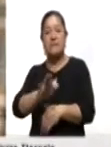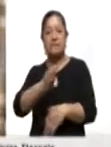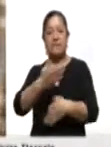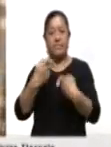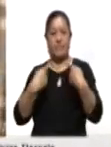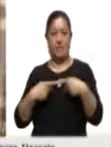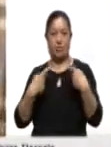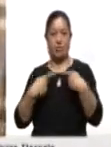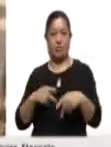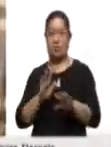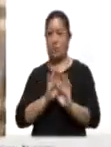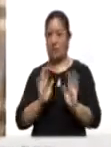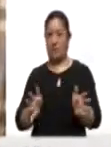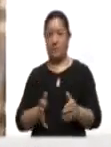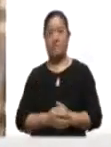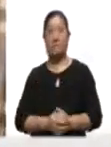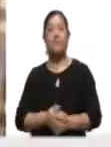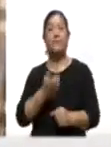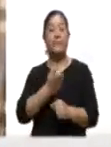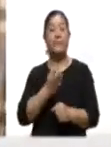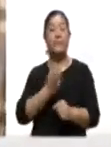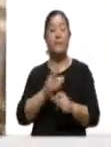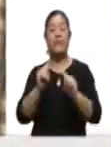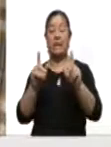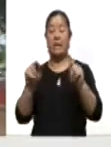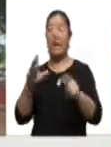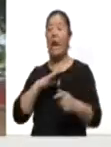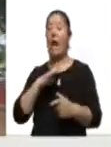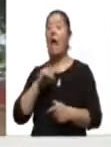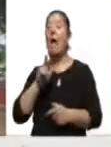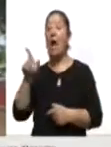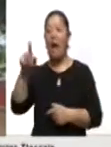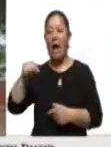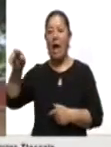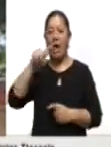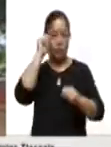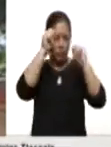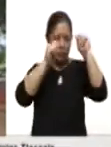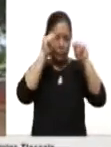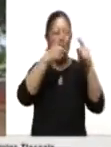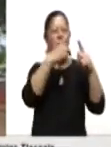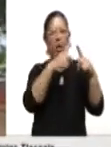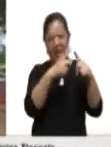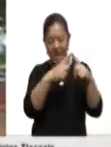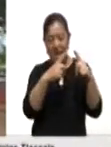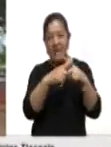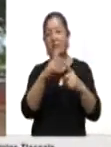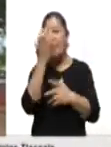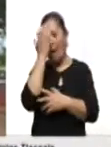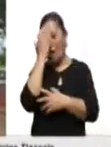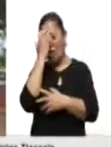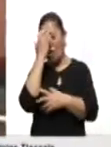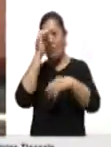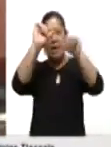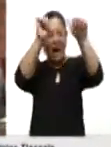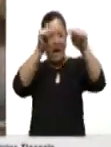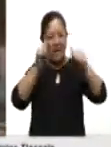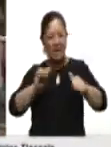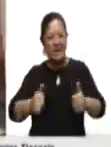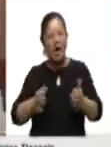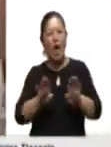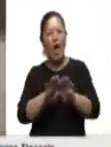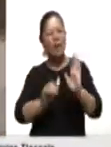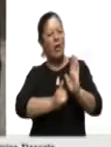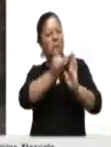Señaló que en estos momentos Tlaxcala ofrece a los turistas diversos atractivos como iglesias para conocer la arquitectura religiosa